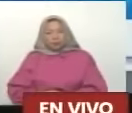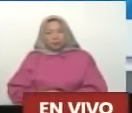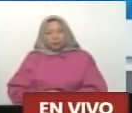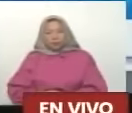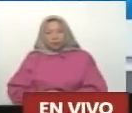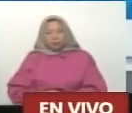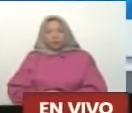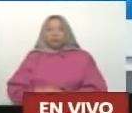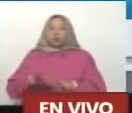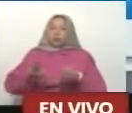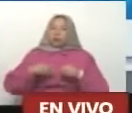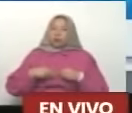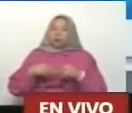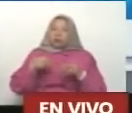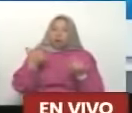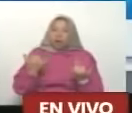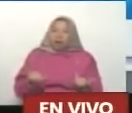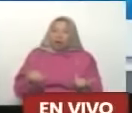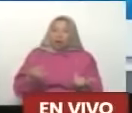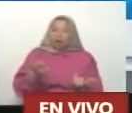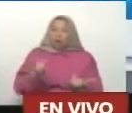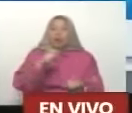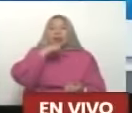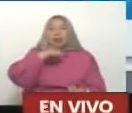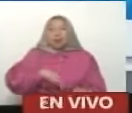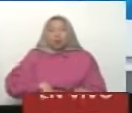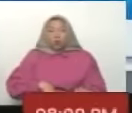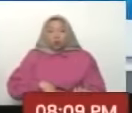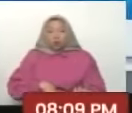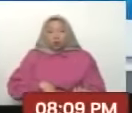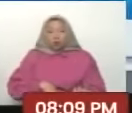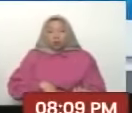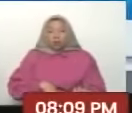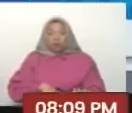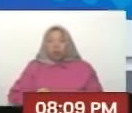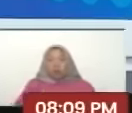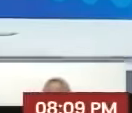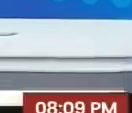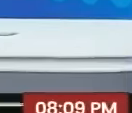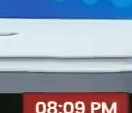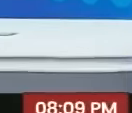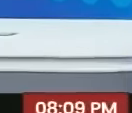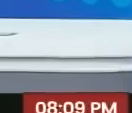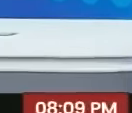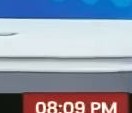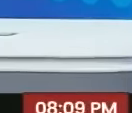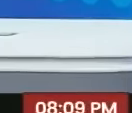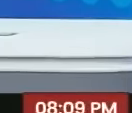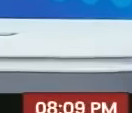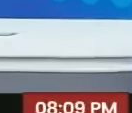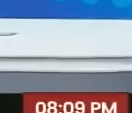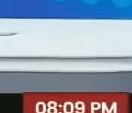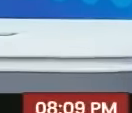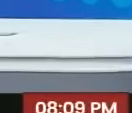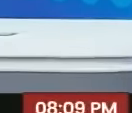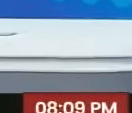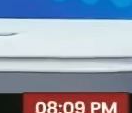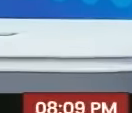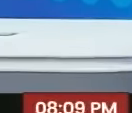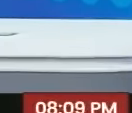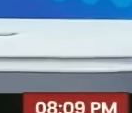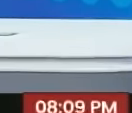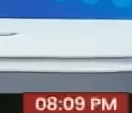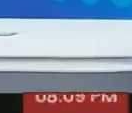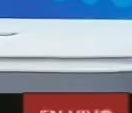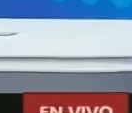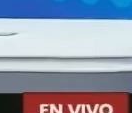Tomando en cuenta La historia De nuestro comandante Chávez Porque